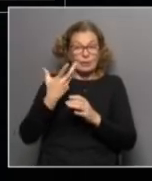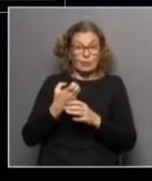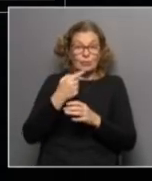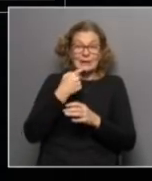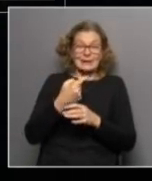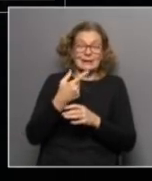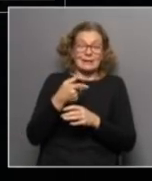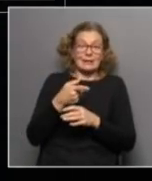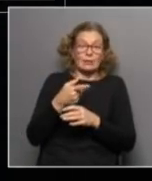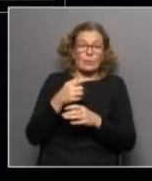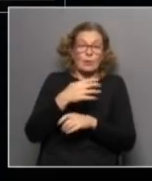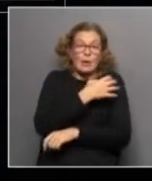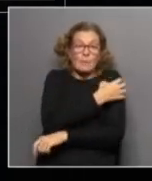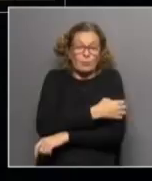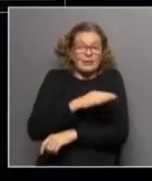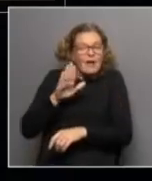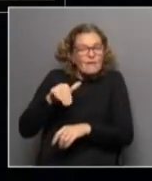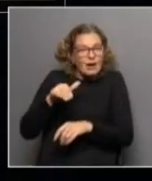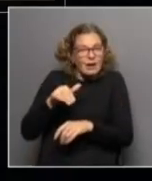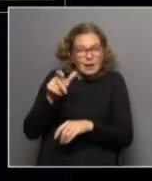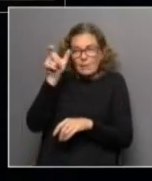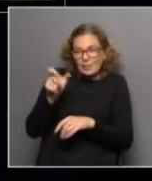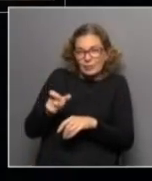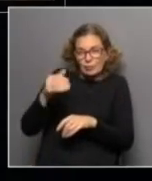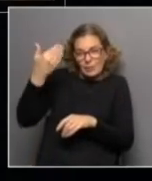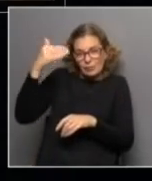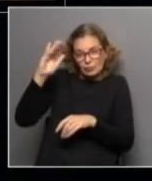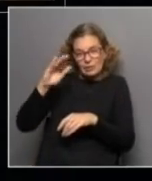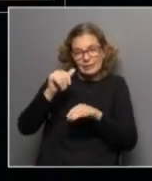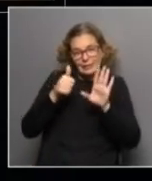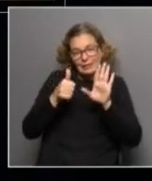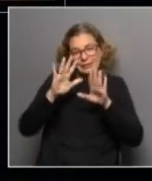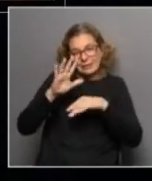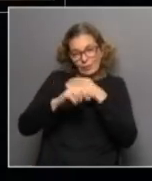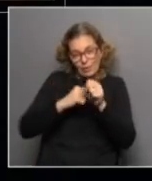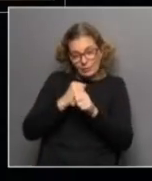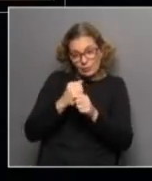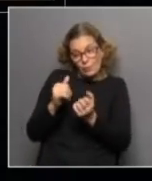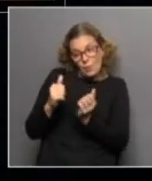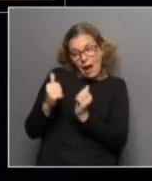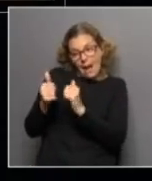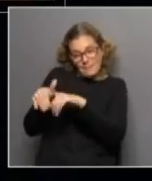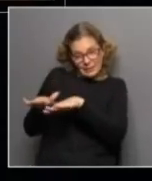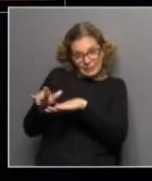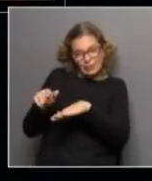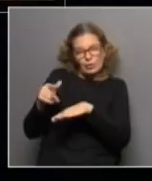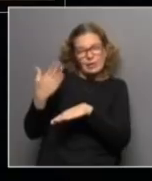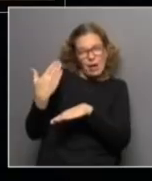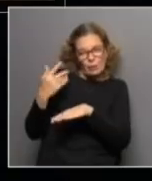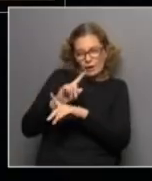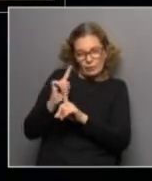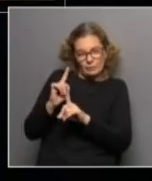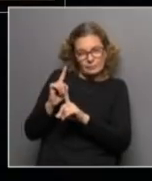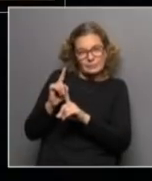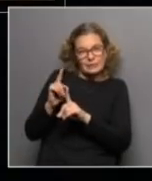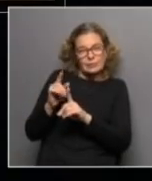implica esa pobreza muy baja que hay entre las personas mayores de 65 años. Eso por un lado, como que no es reciente y tiene que ver con